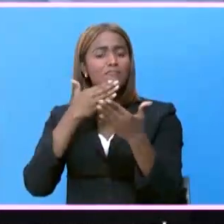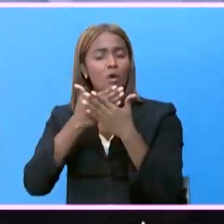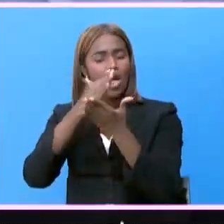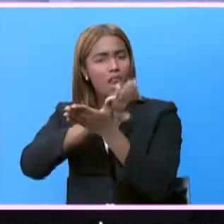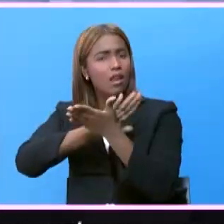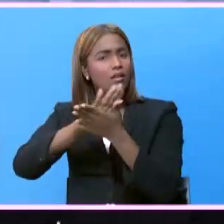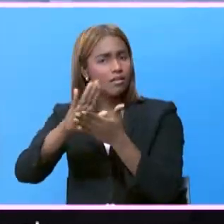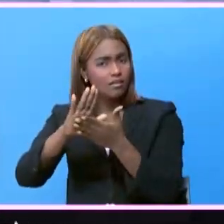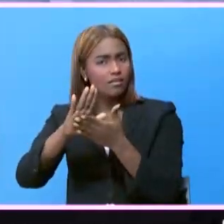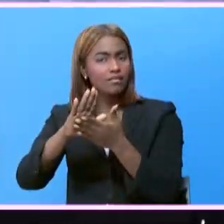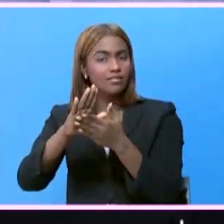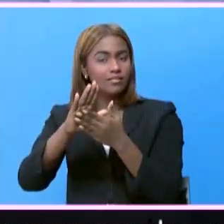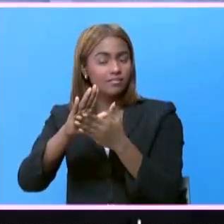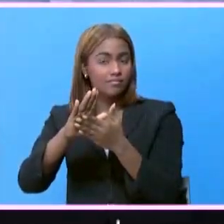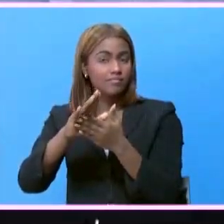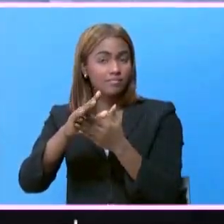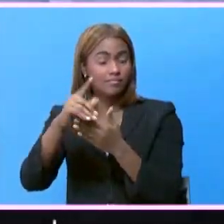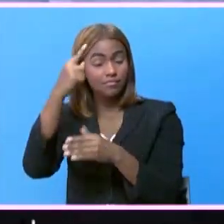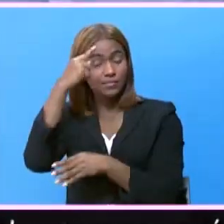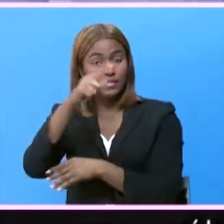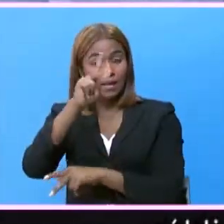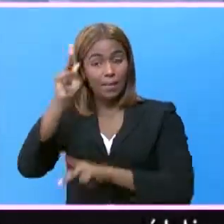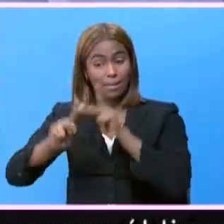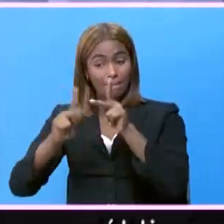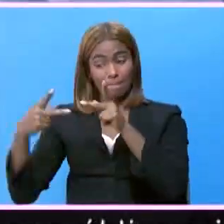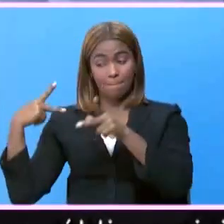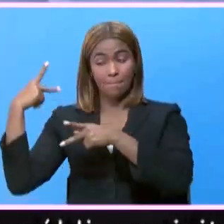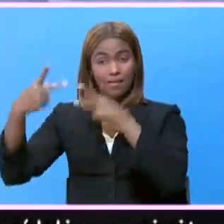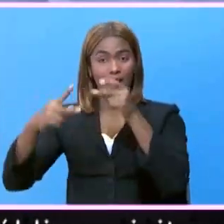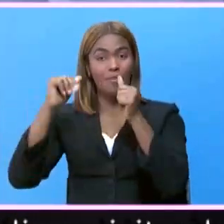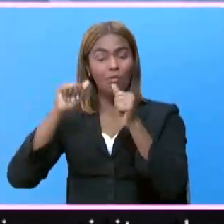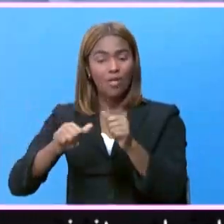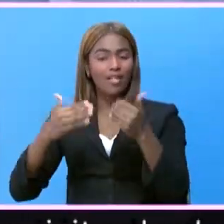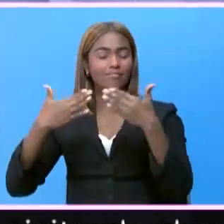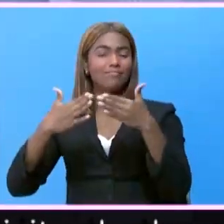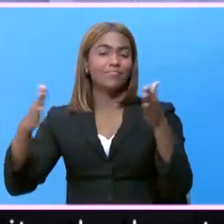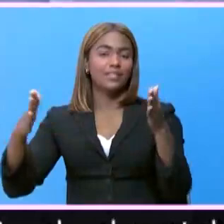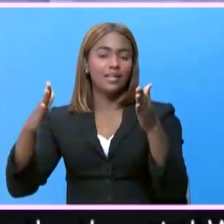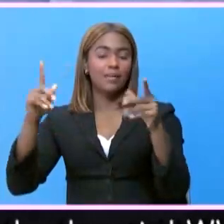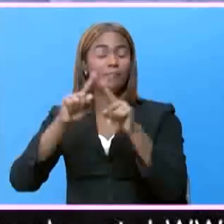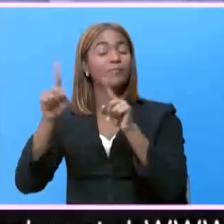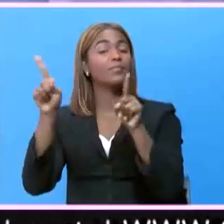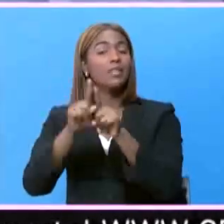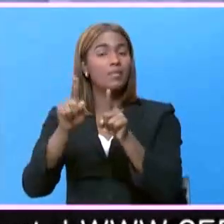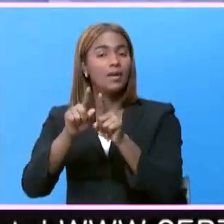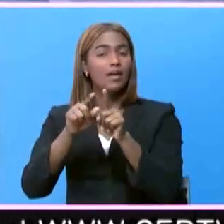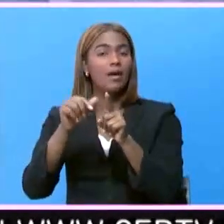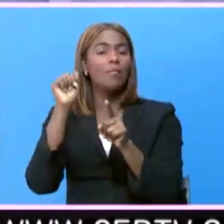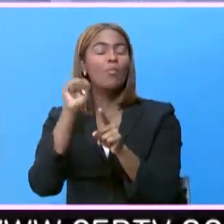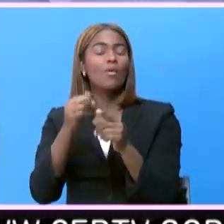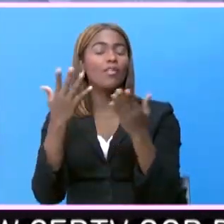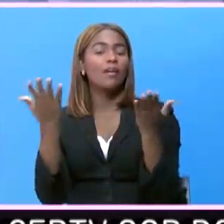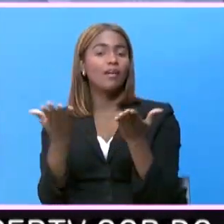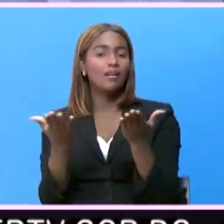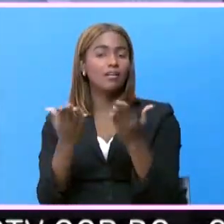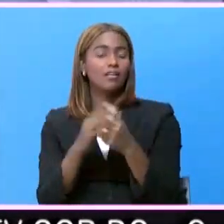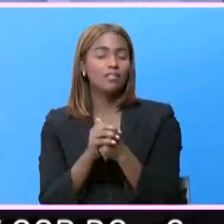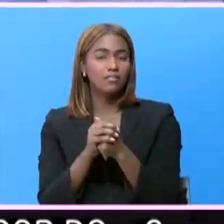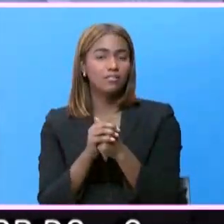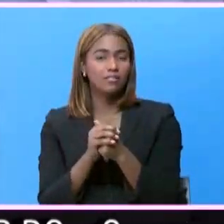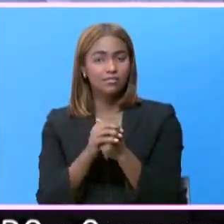y calidad para que el turismo pueda entrar, pero que también conviva con